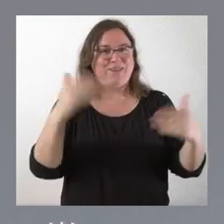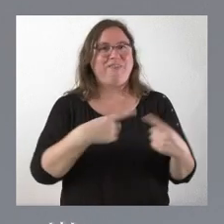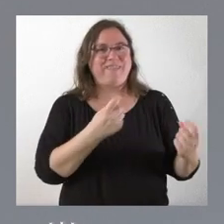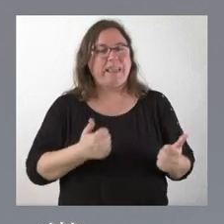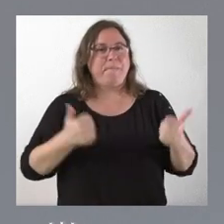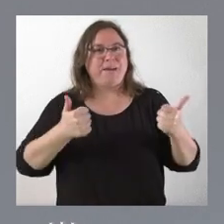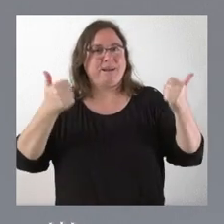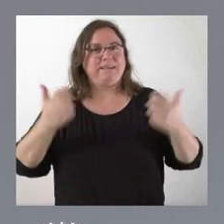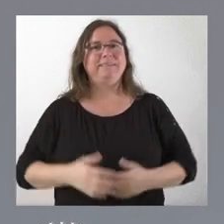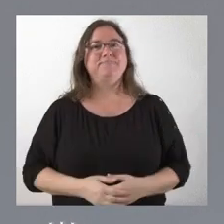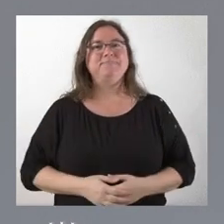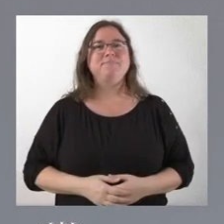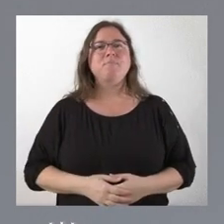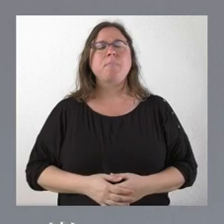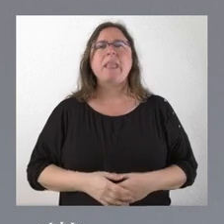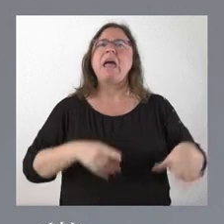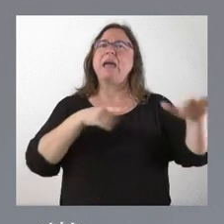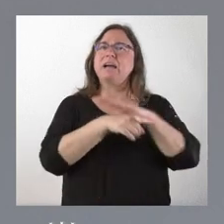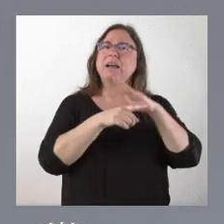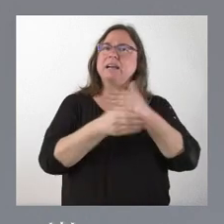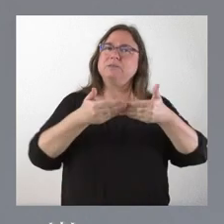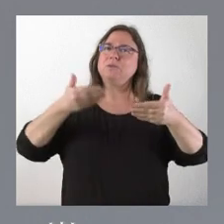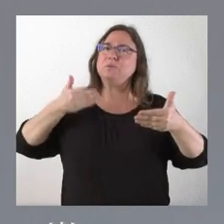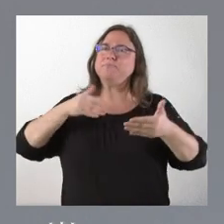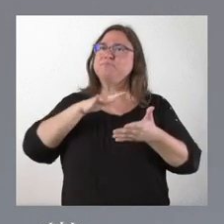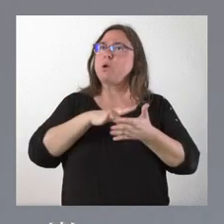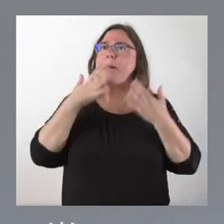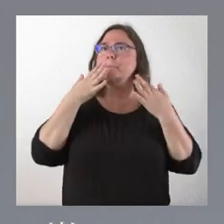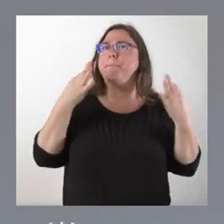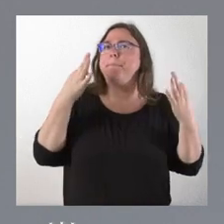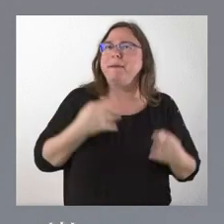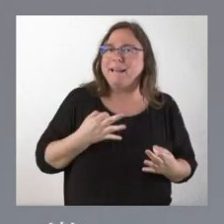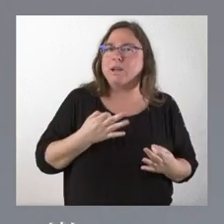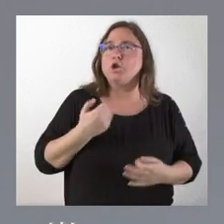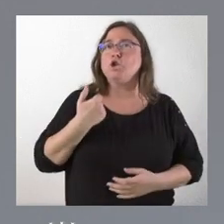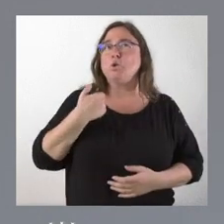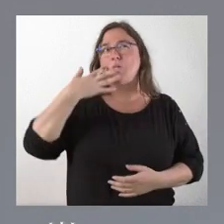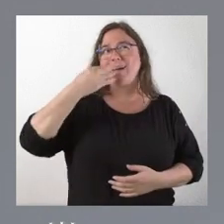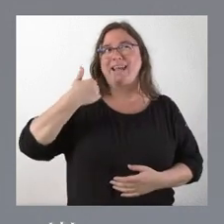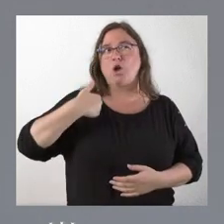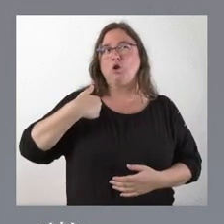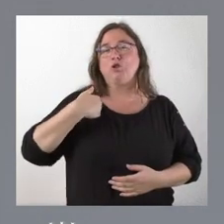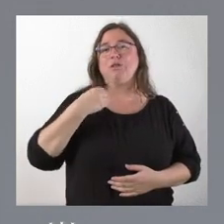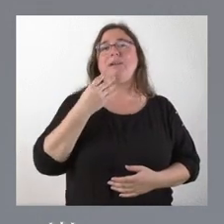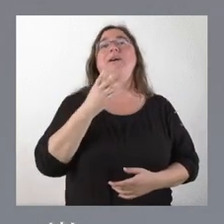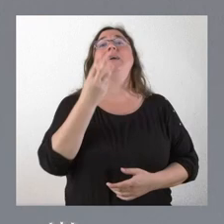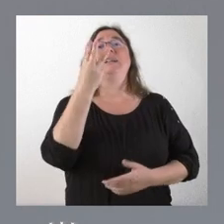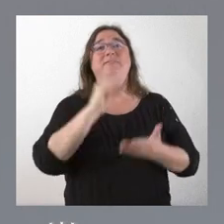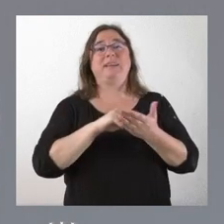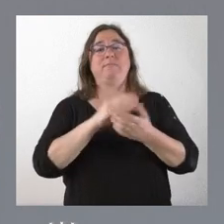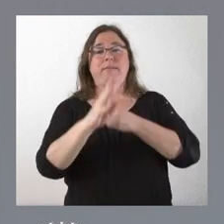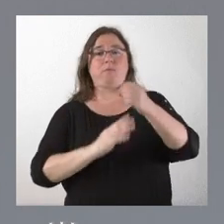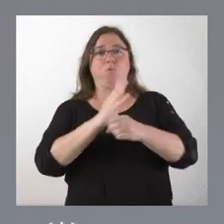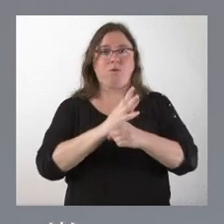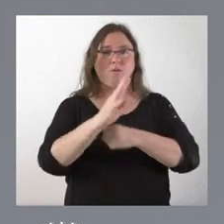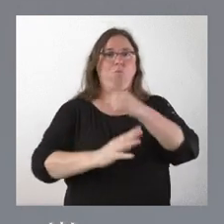gestión, era peligrosa la situación en la que estaba. Yo creo que lleva tres legislaturas dándose vueltas a esta ley